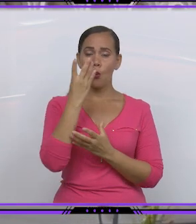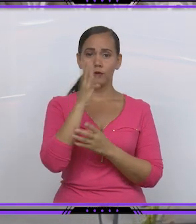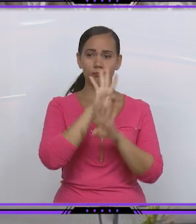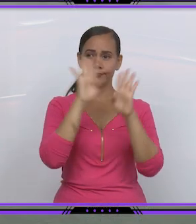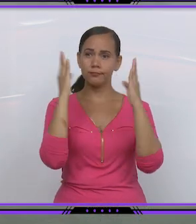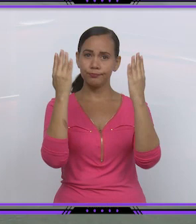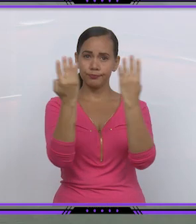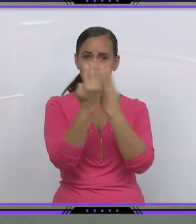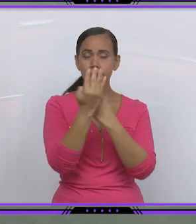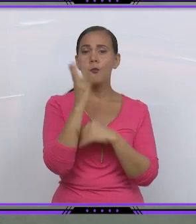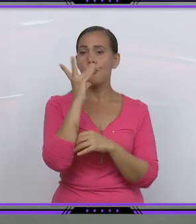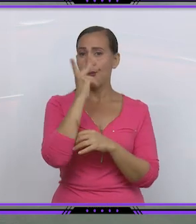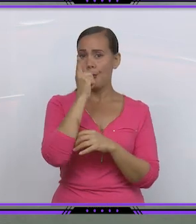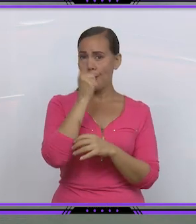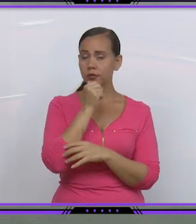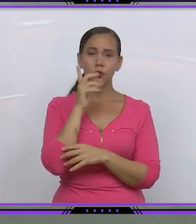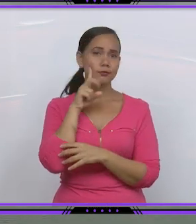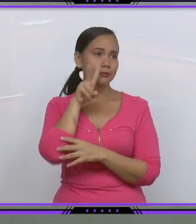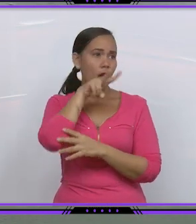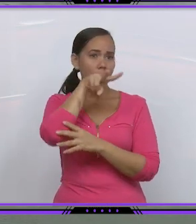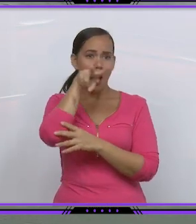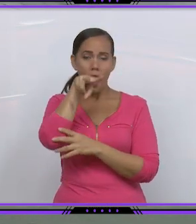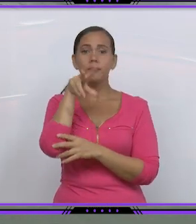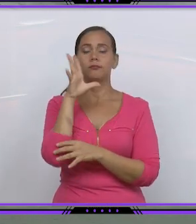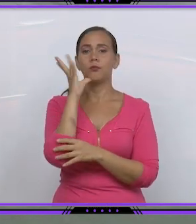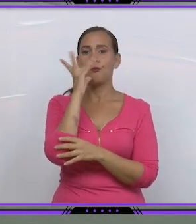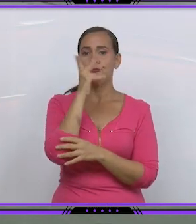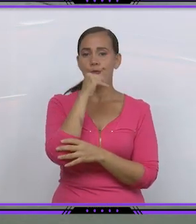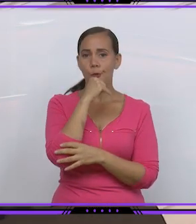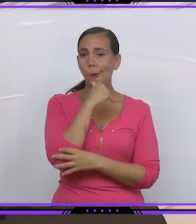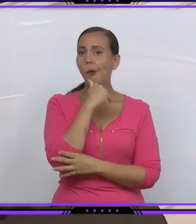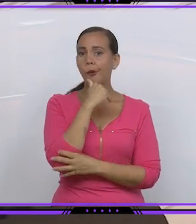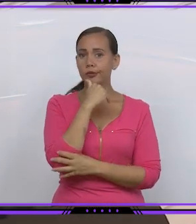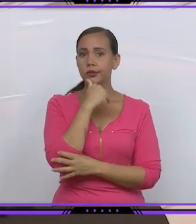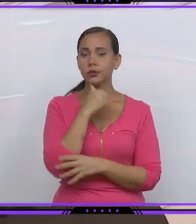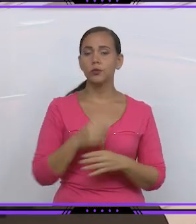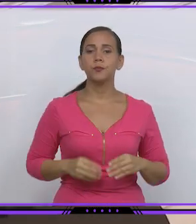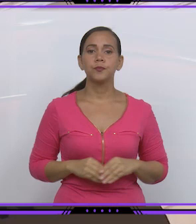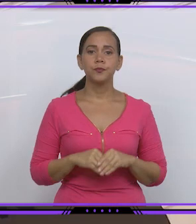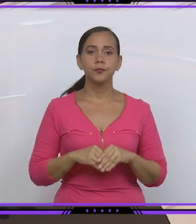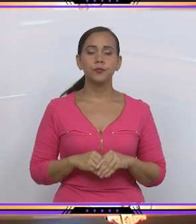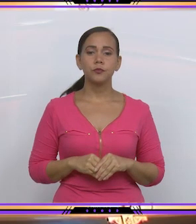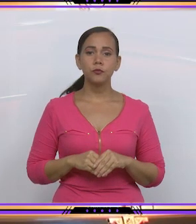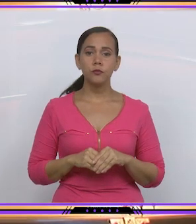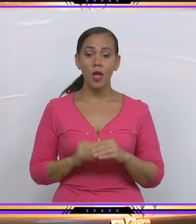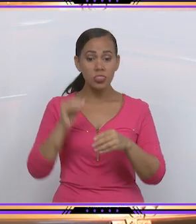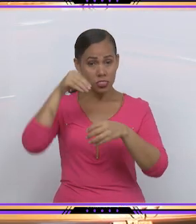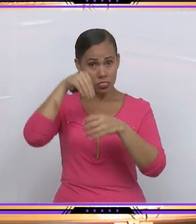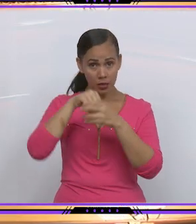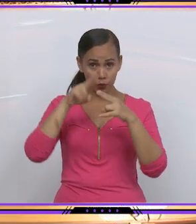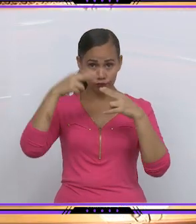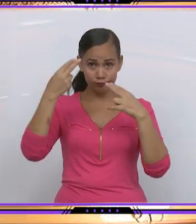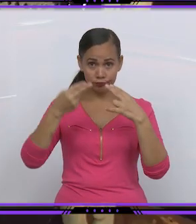apreciables desde cualquier punto de la ciudad y en las que sobresalen la serenidad y el equilibrio. Su interior está cubierto